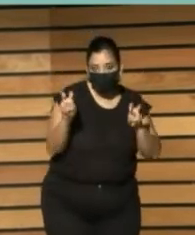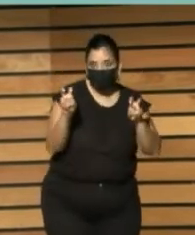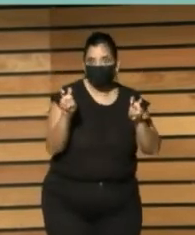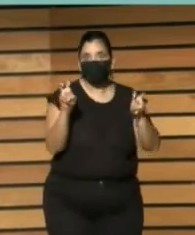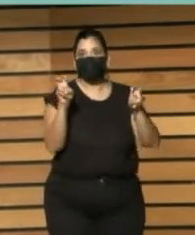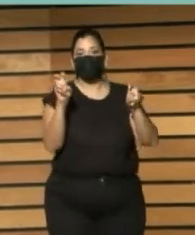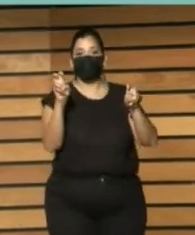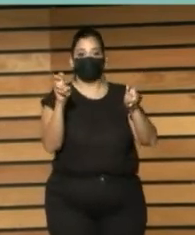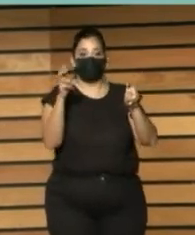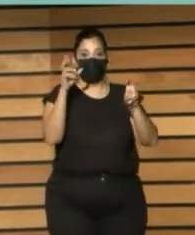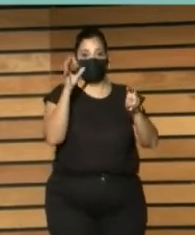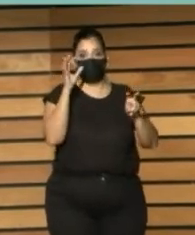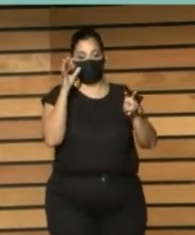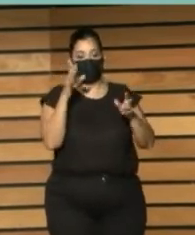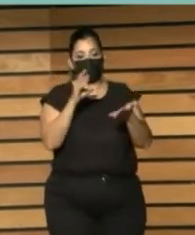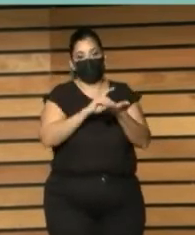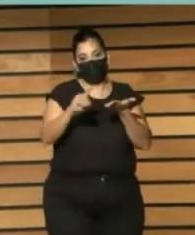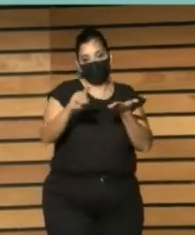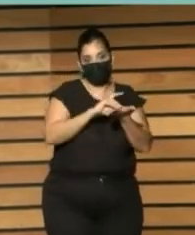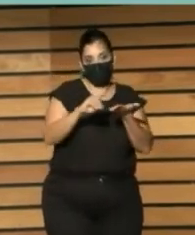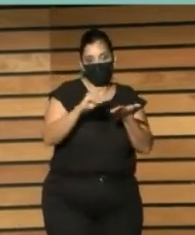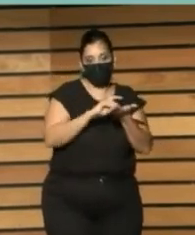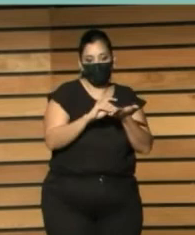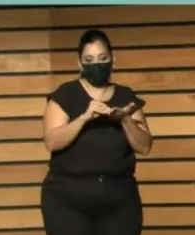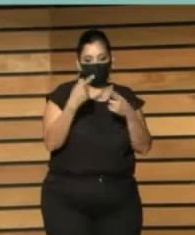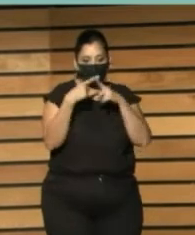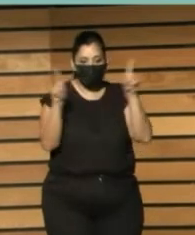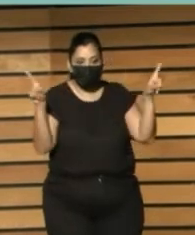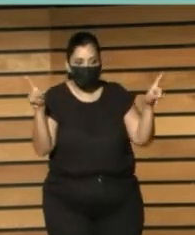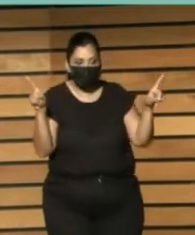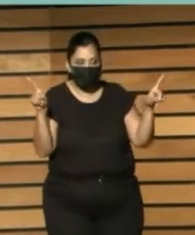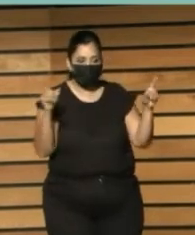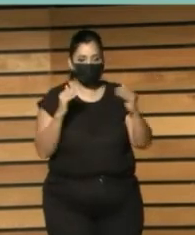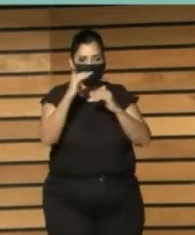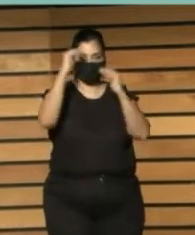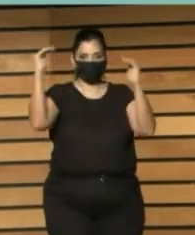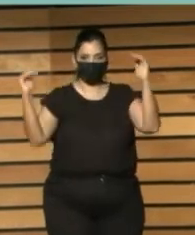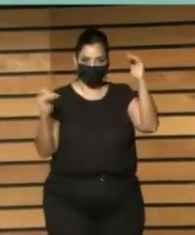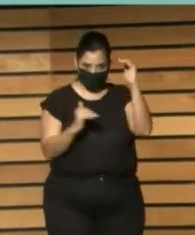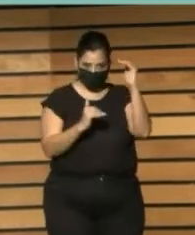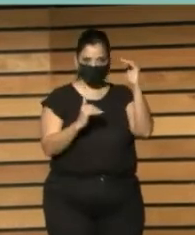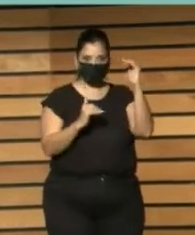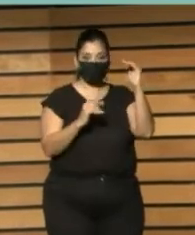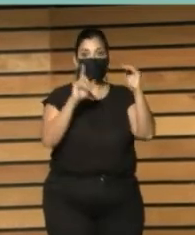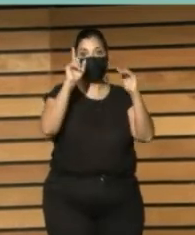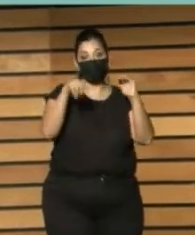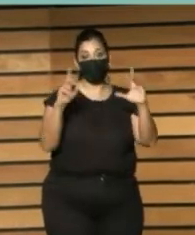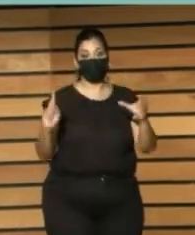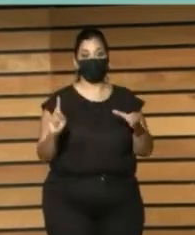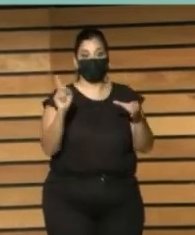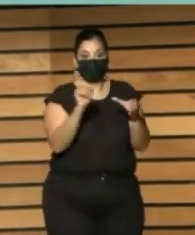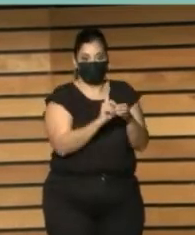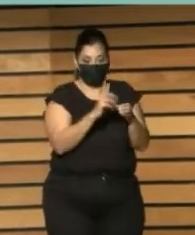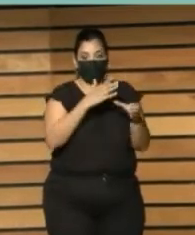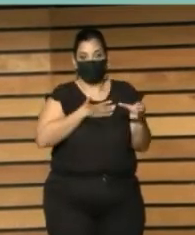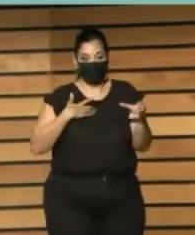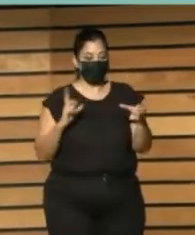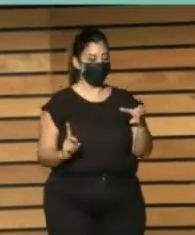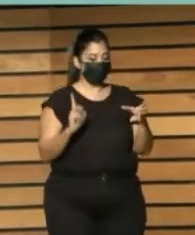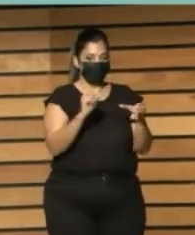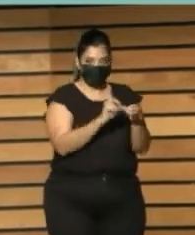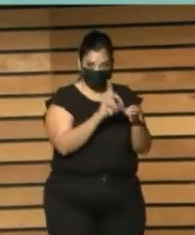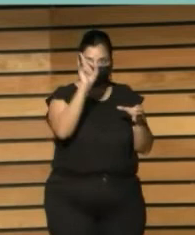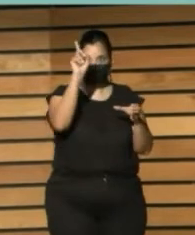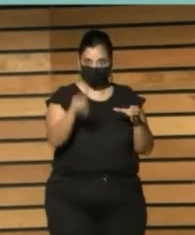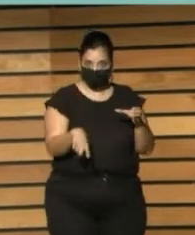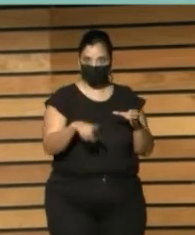de desigualdad digital además con esa voluntad de inclusión que es una de las partes del proyecto que